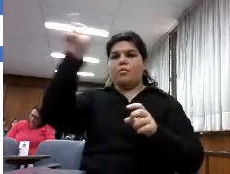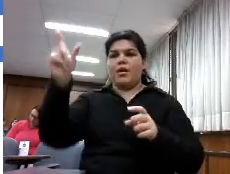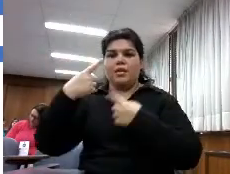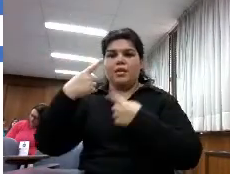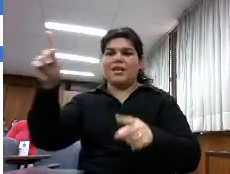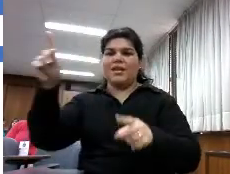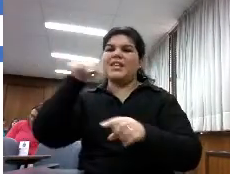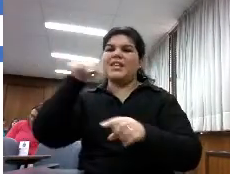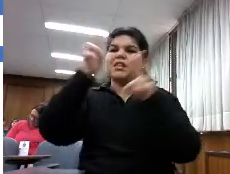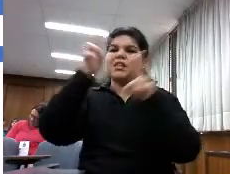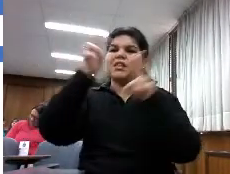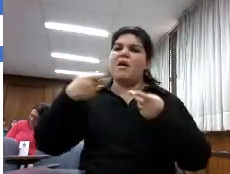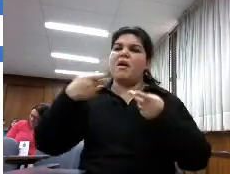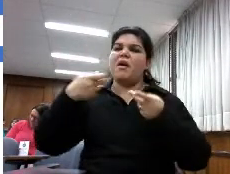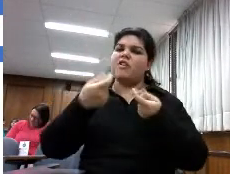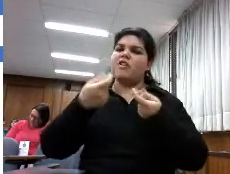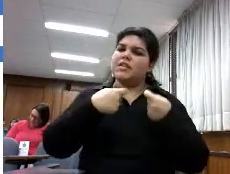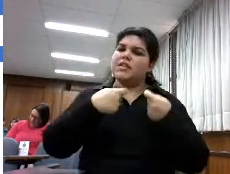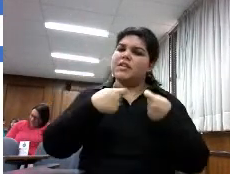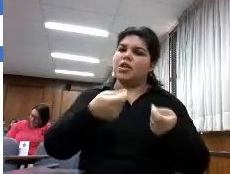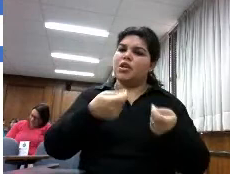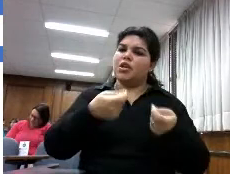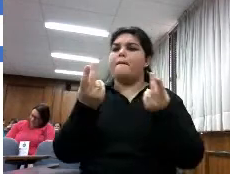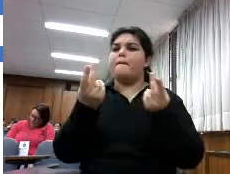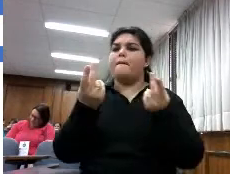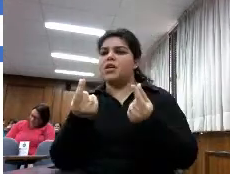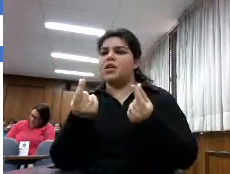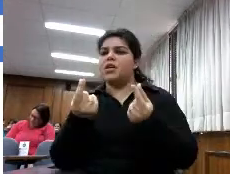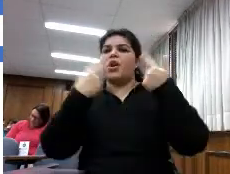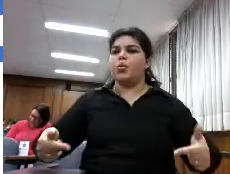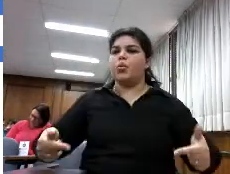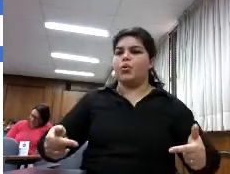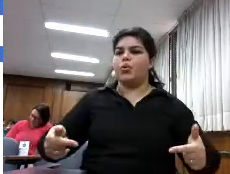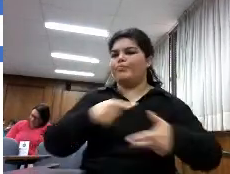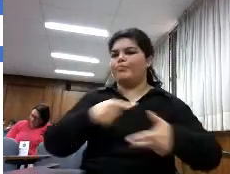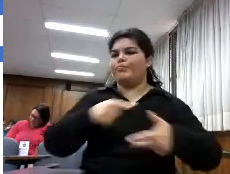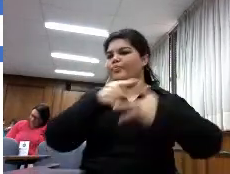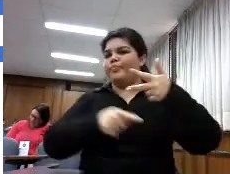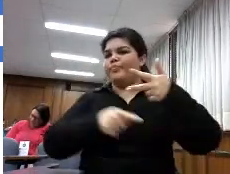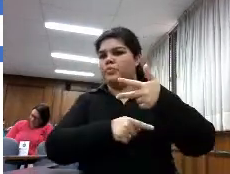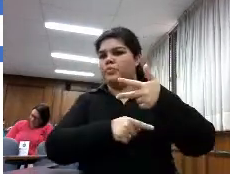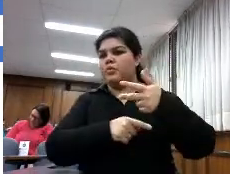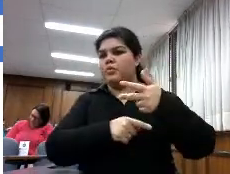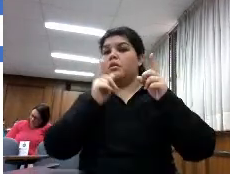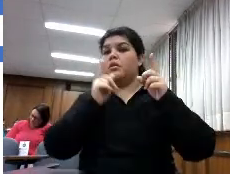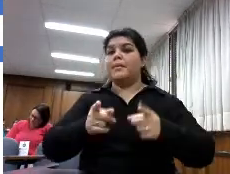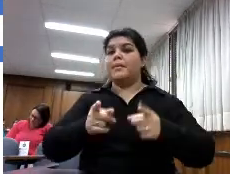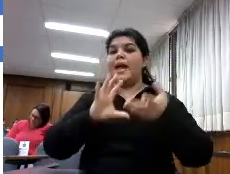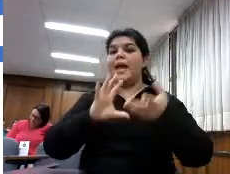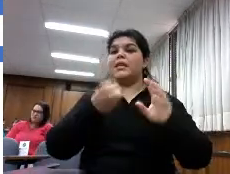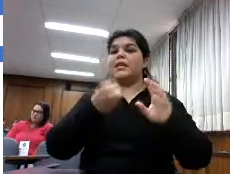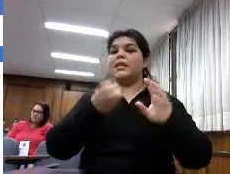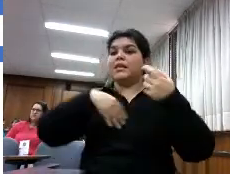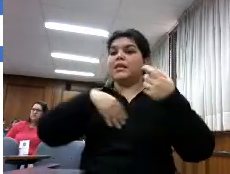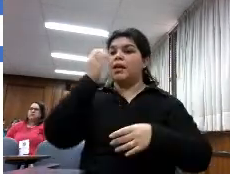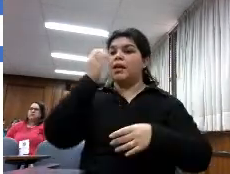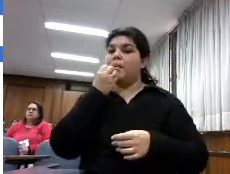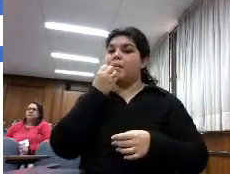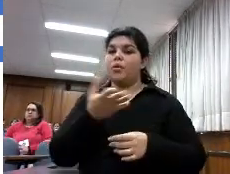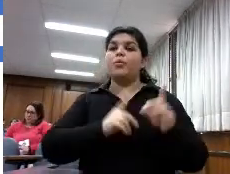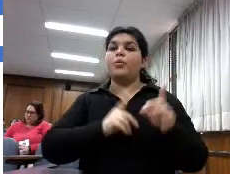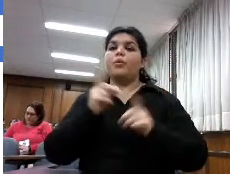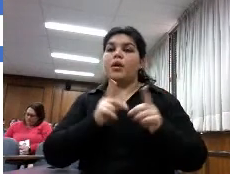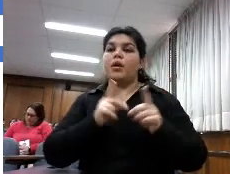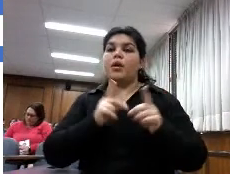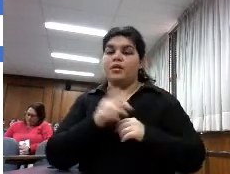los recursos el tema de los precios y una de las grandes estrategias de poder desarrollar esto sea es o